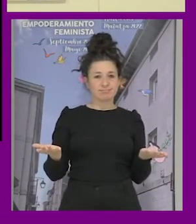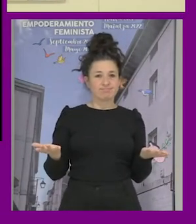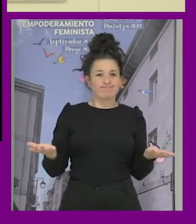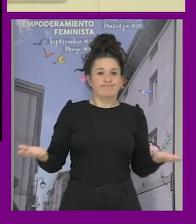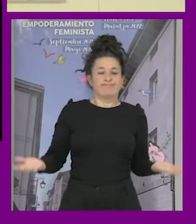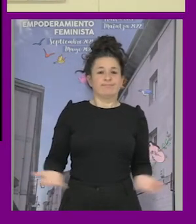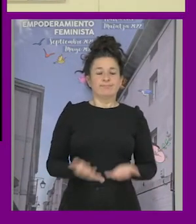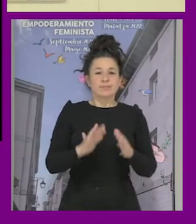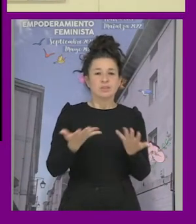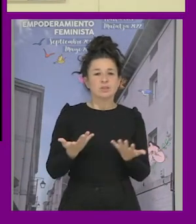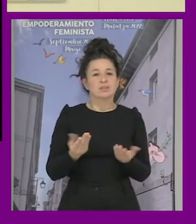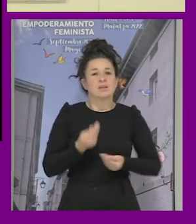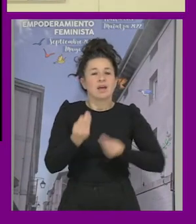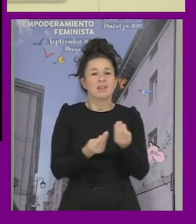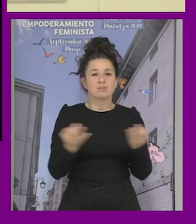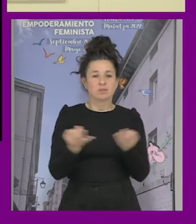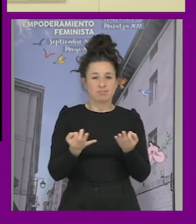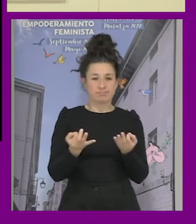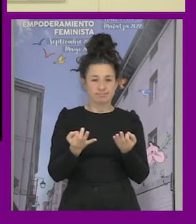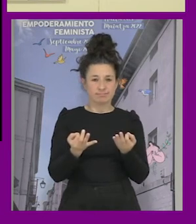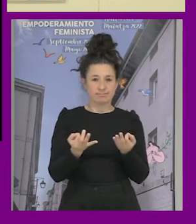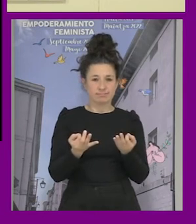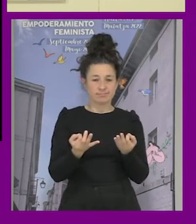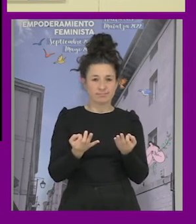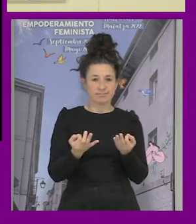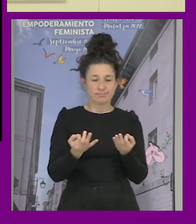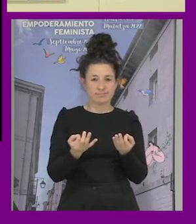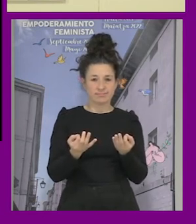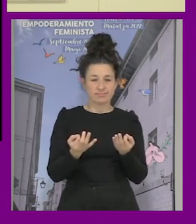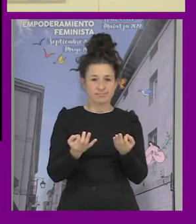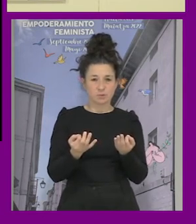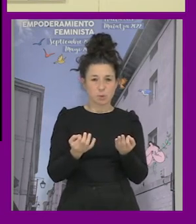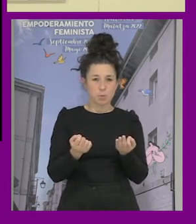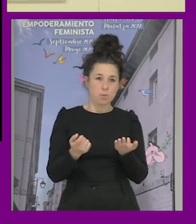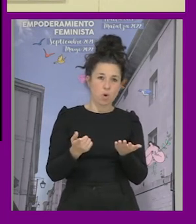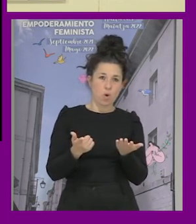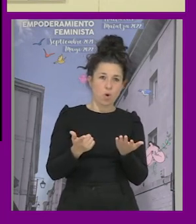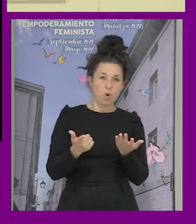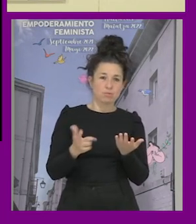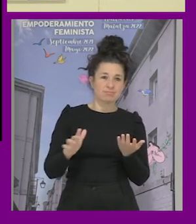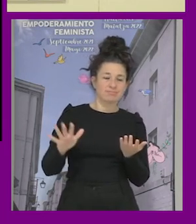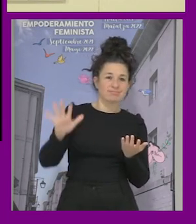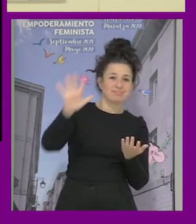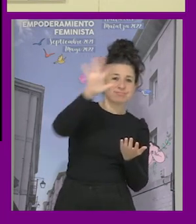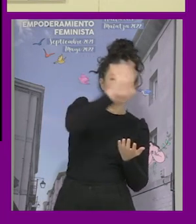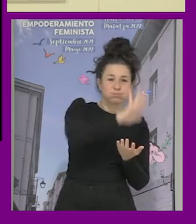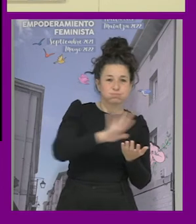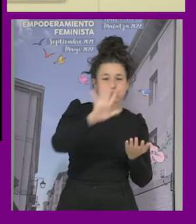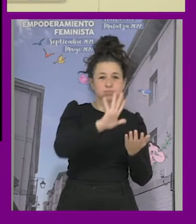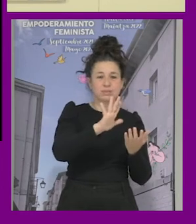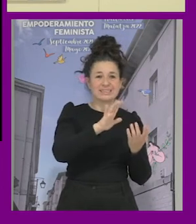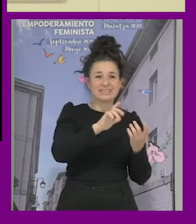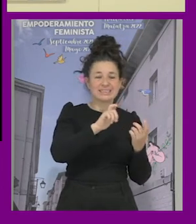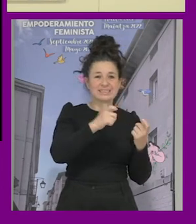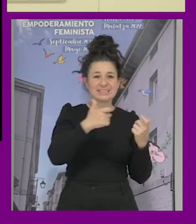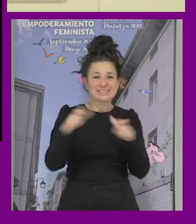claro lo que estamos haciendo es simplificar el mapa de opresiones simplificar las vidas de las personas